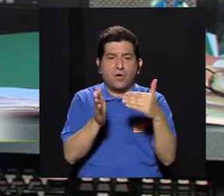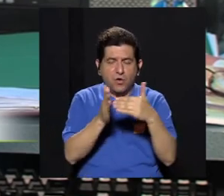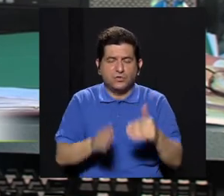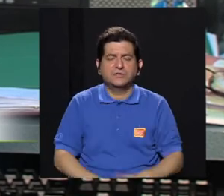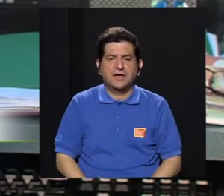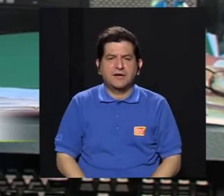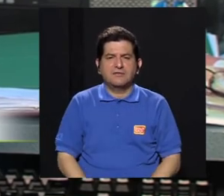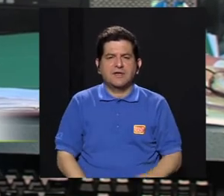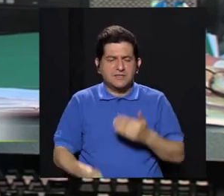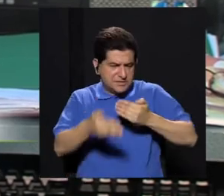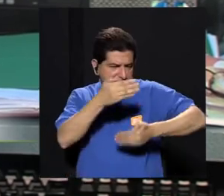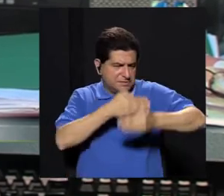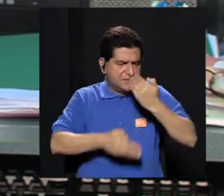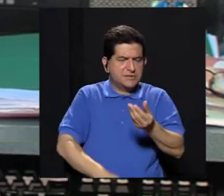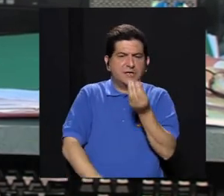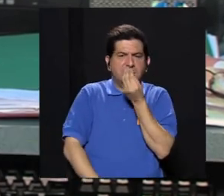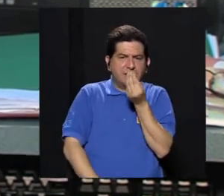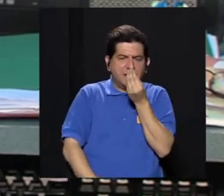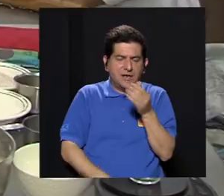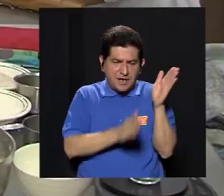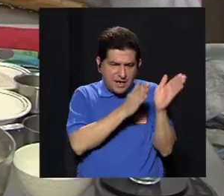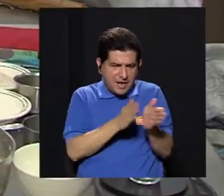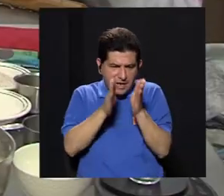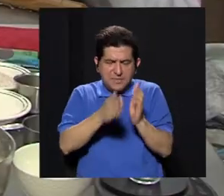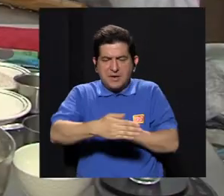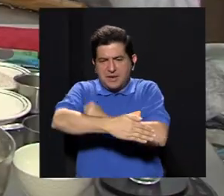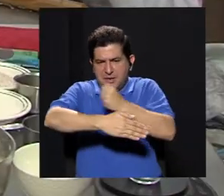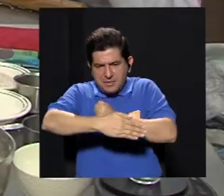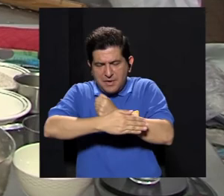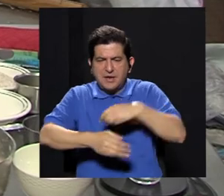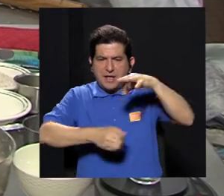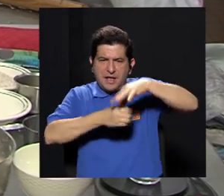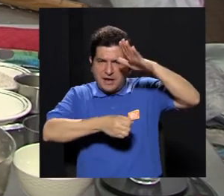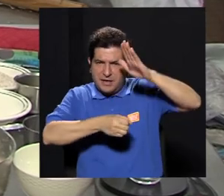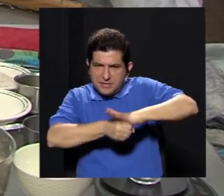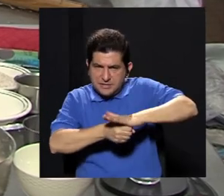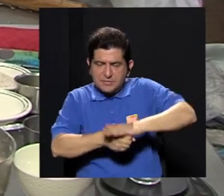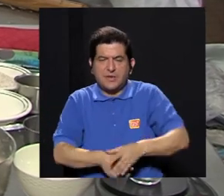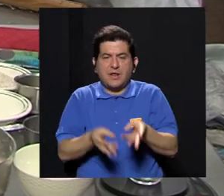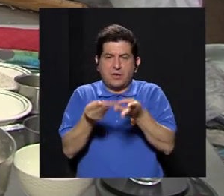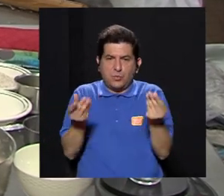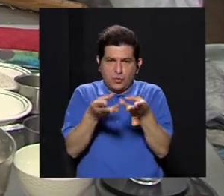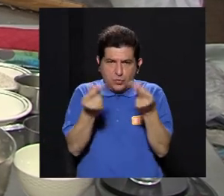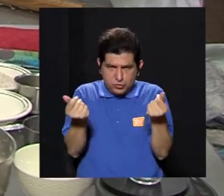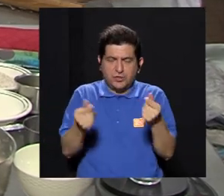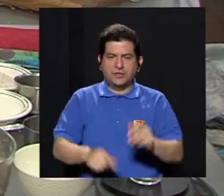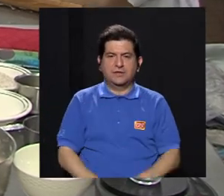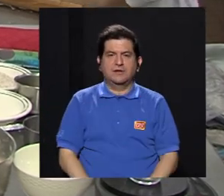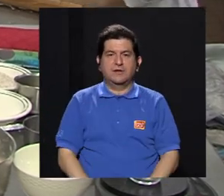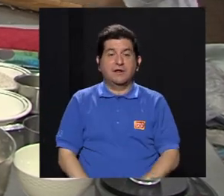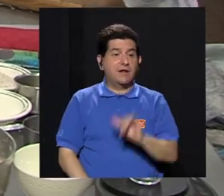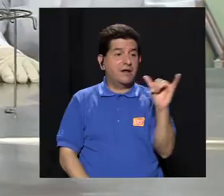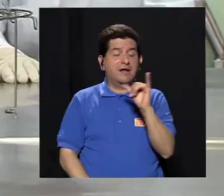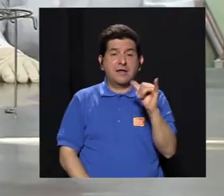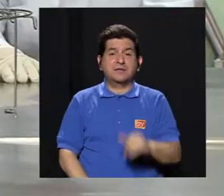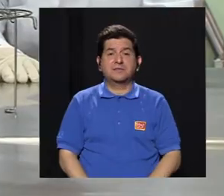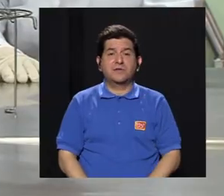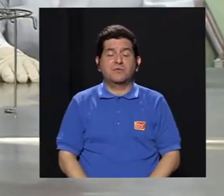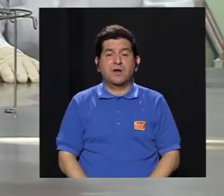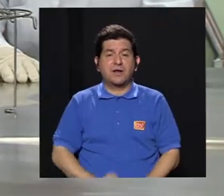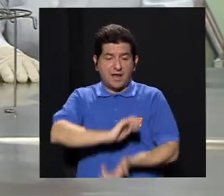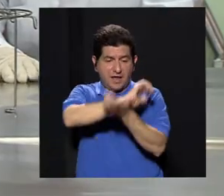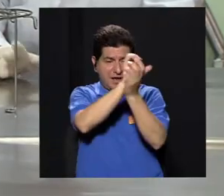retornar a preparar, a cocinar, a sembrar, a producir. Es como ir al revés de la historia,